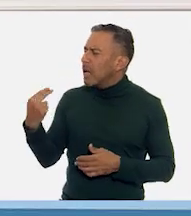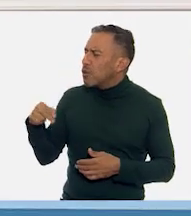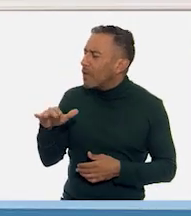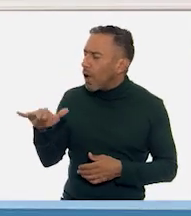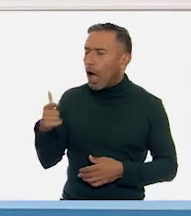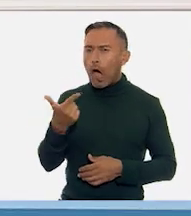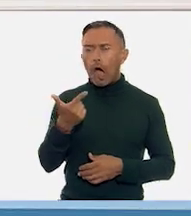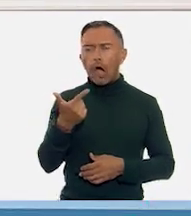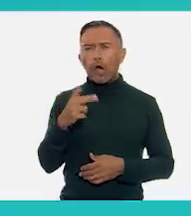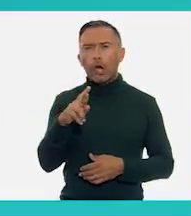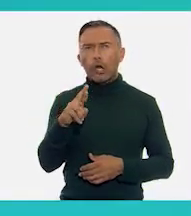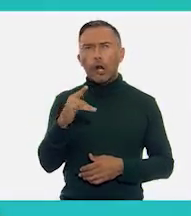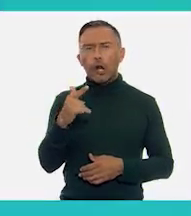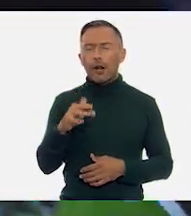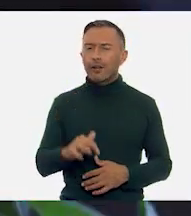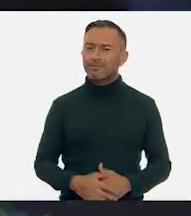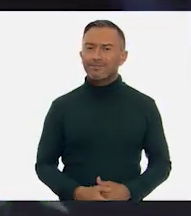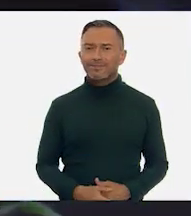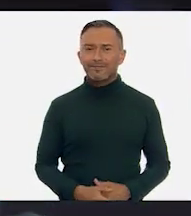Goro, goro. Goro, goro.